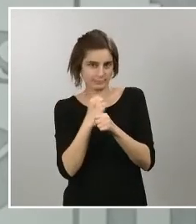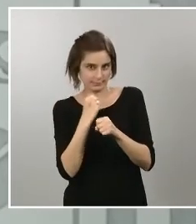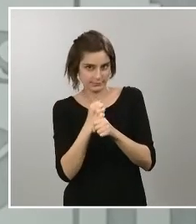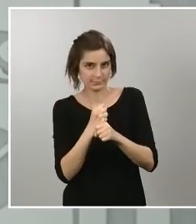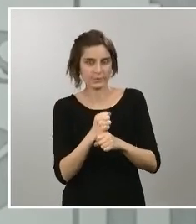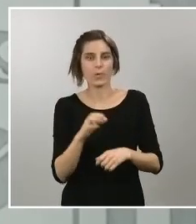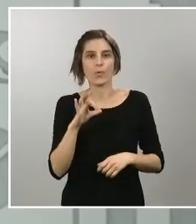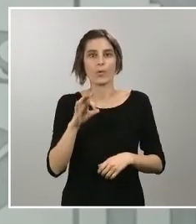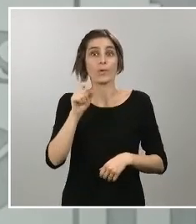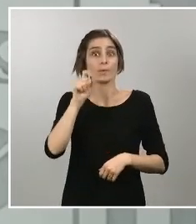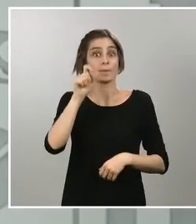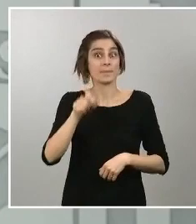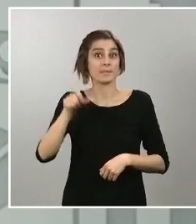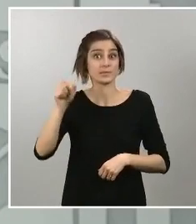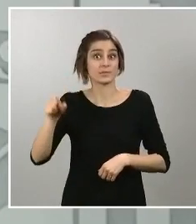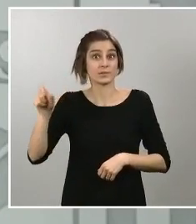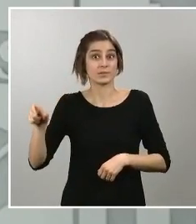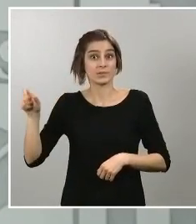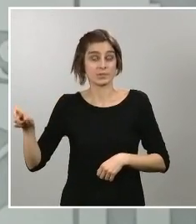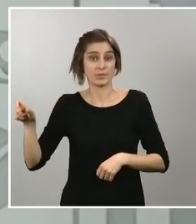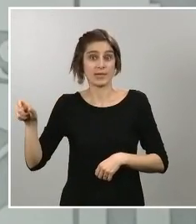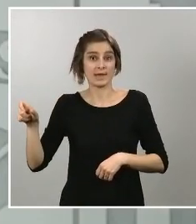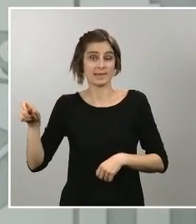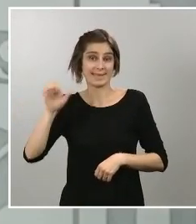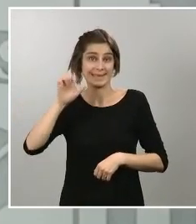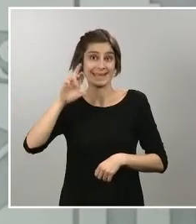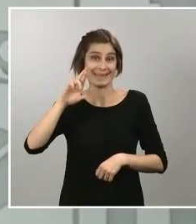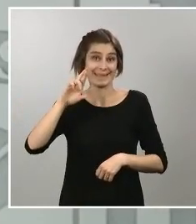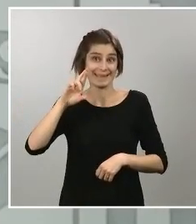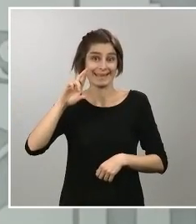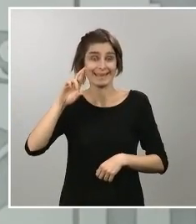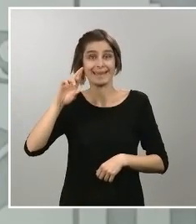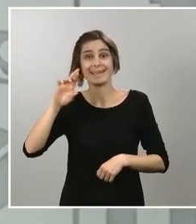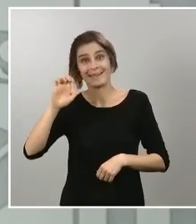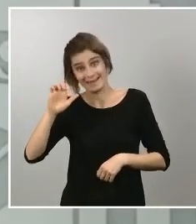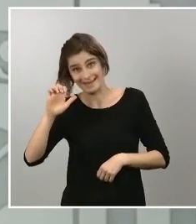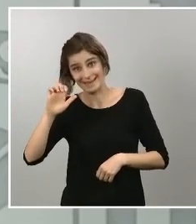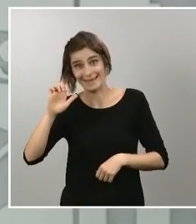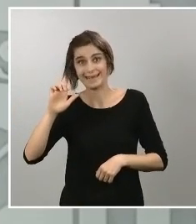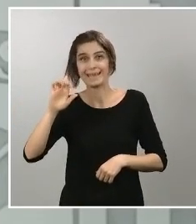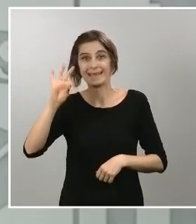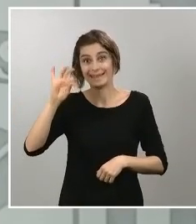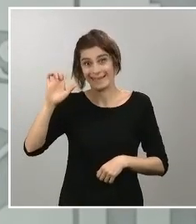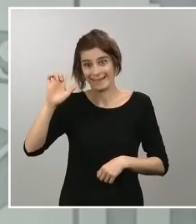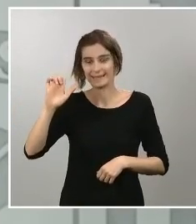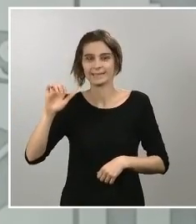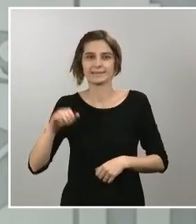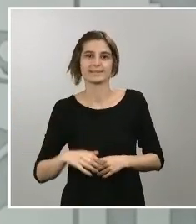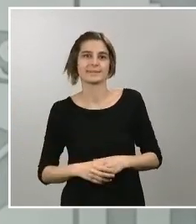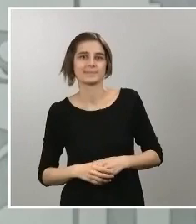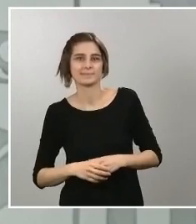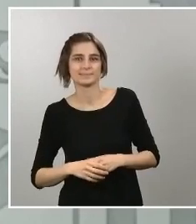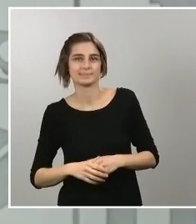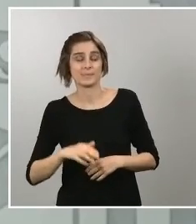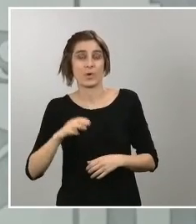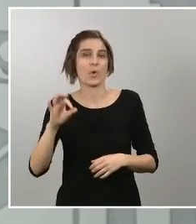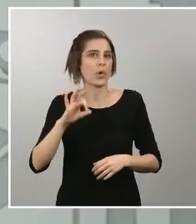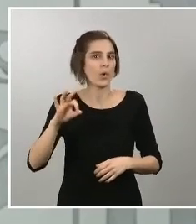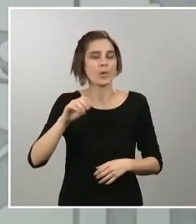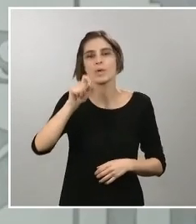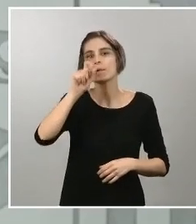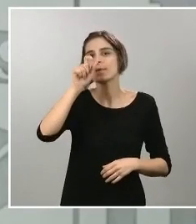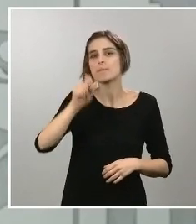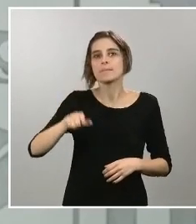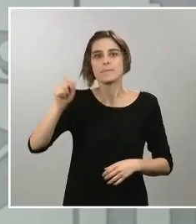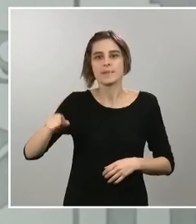comprendidas en los expedientes de regulación de empleo, en los conocidos como ERTE, a las personas que se encuentren en incapacidad temporal